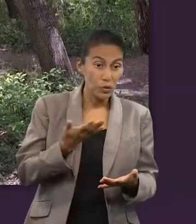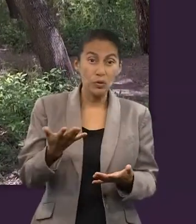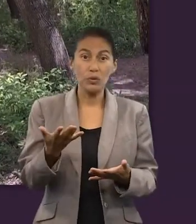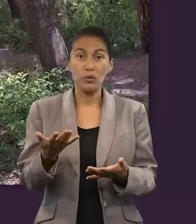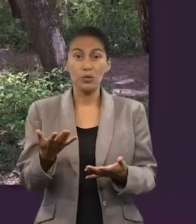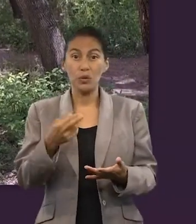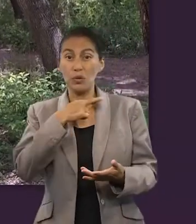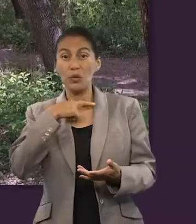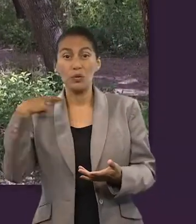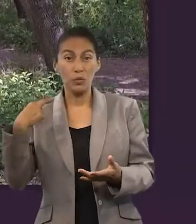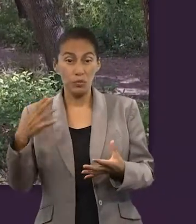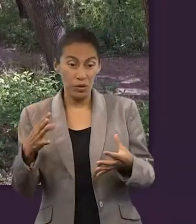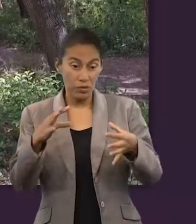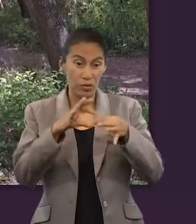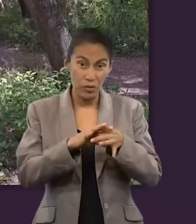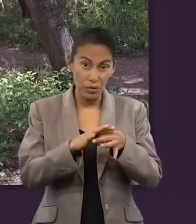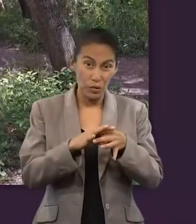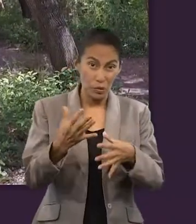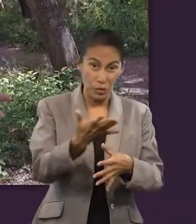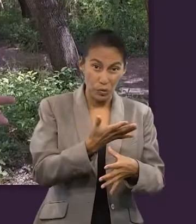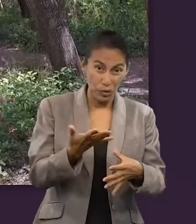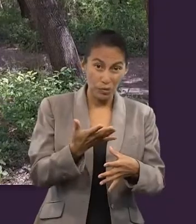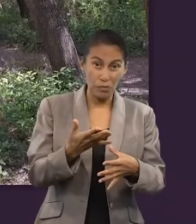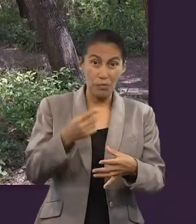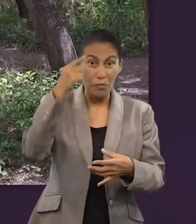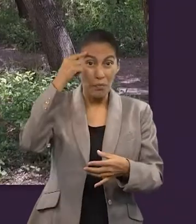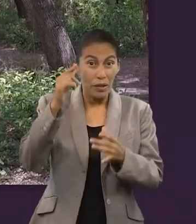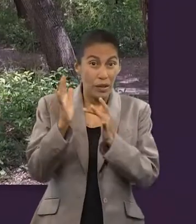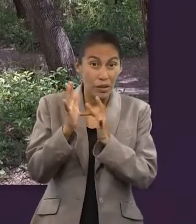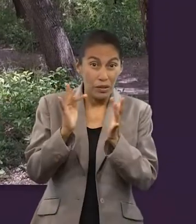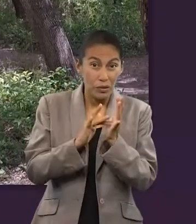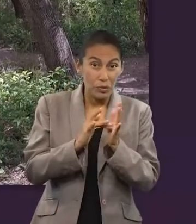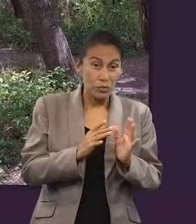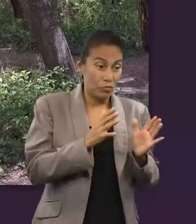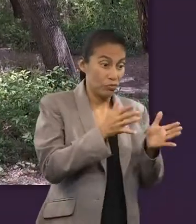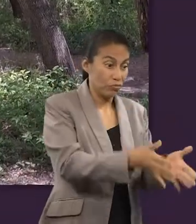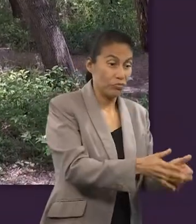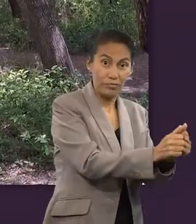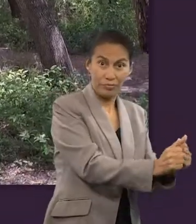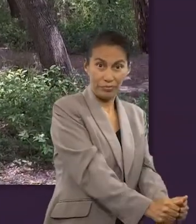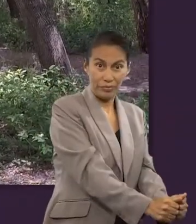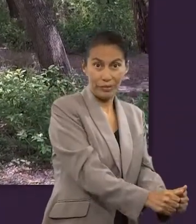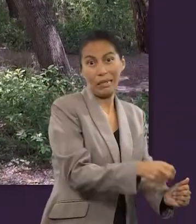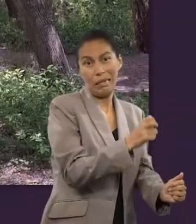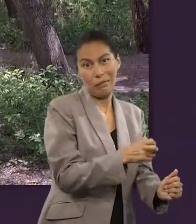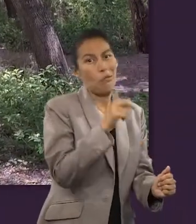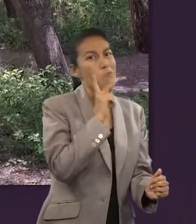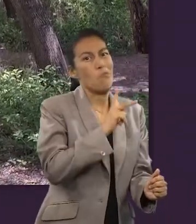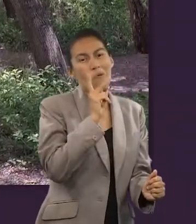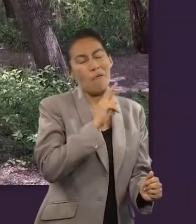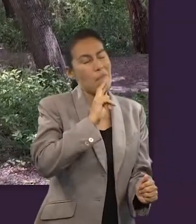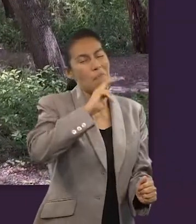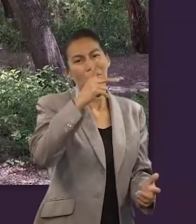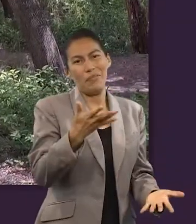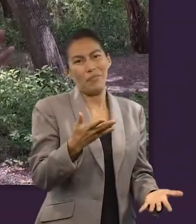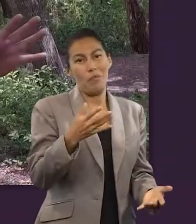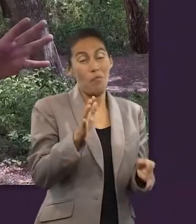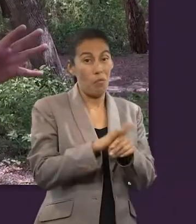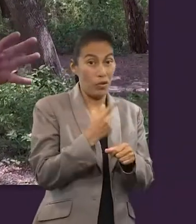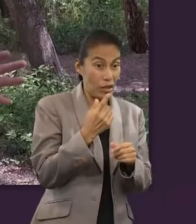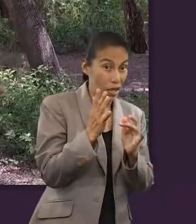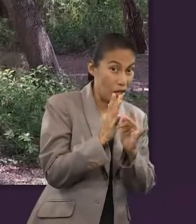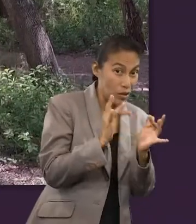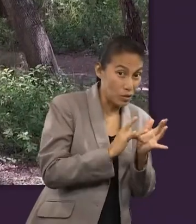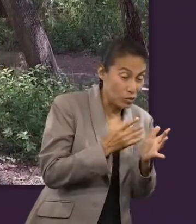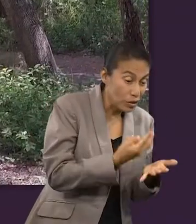coordinados con el Imperio Romano hicieron para mantener a Jesús en la tumba, son la mejor prueba